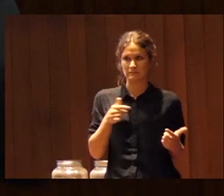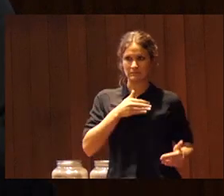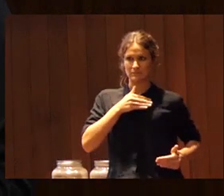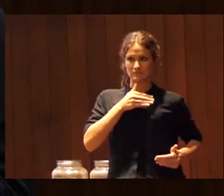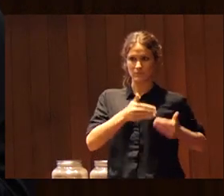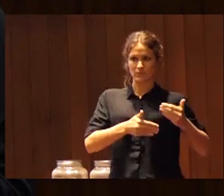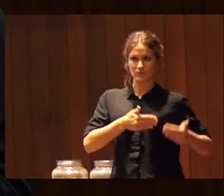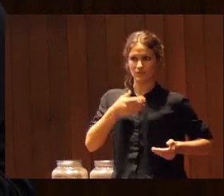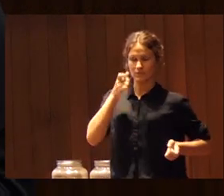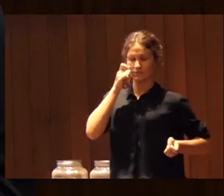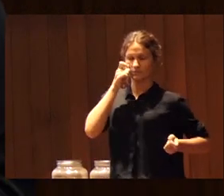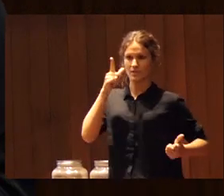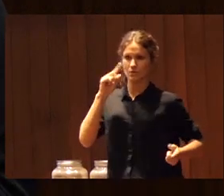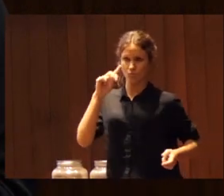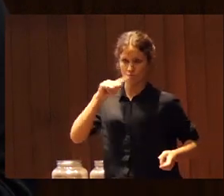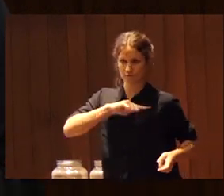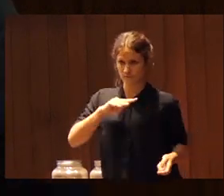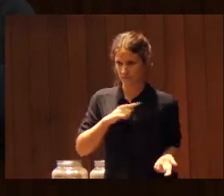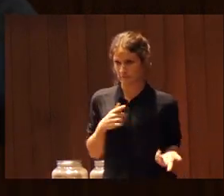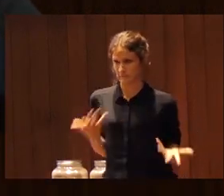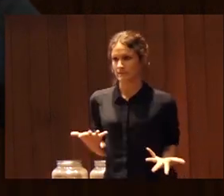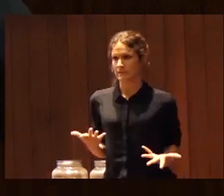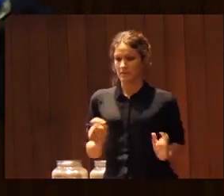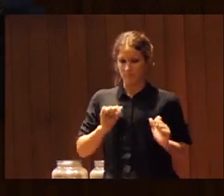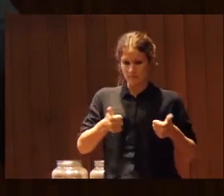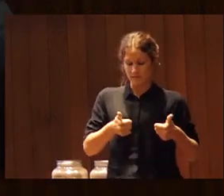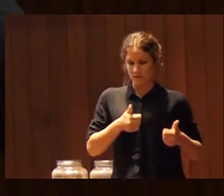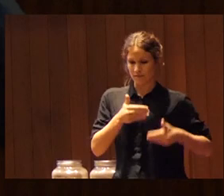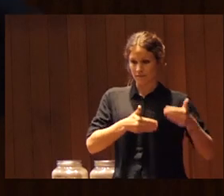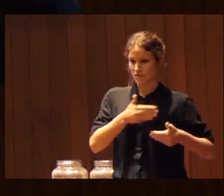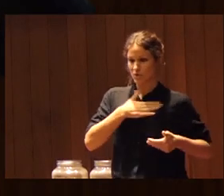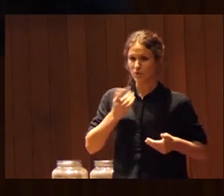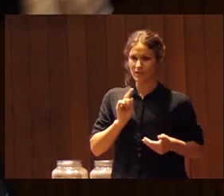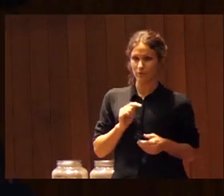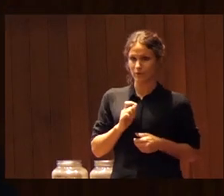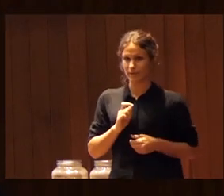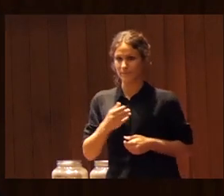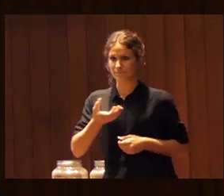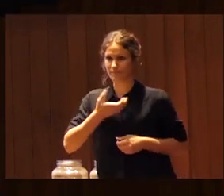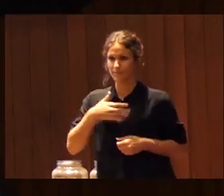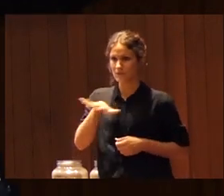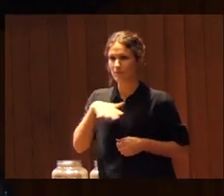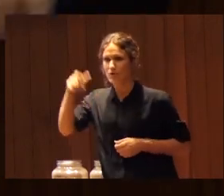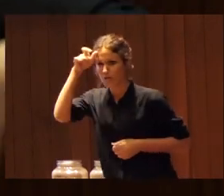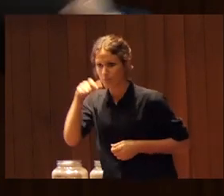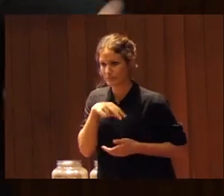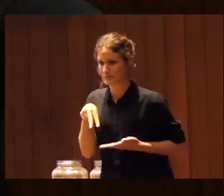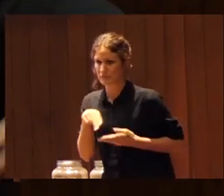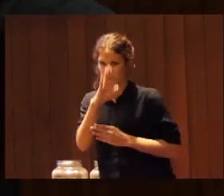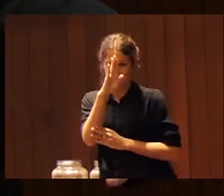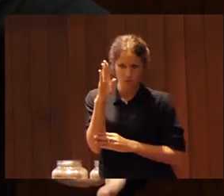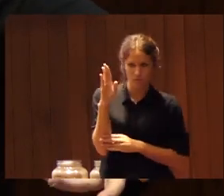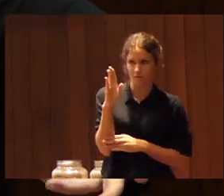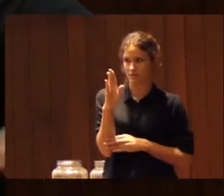consciencia comienzan y al principio quieren ir no quieren pasar por el medio del pueblo quieren ir por sitios donde no se les vea con ropas